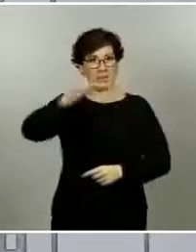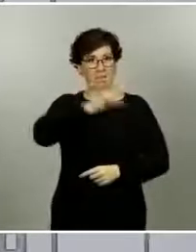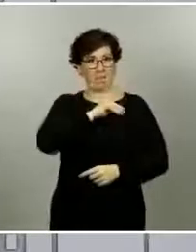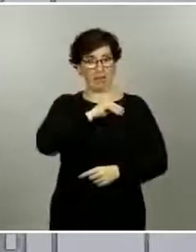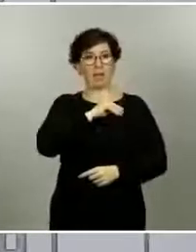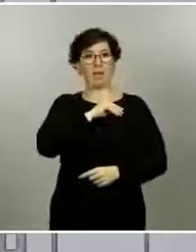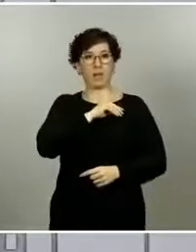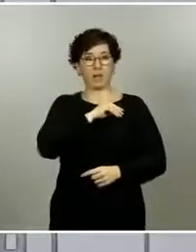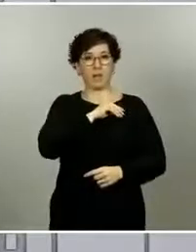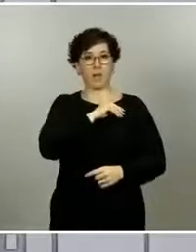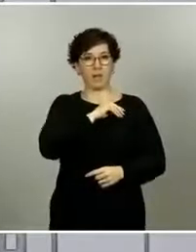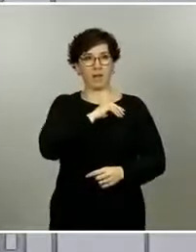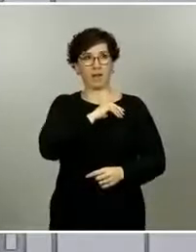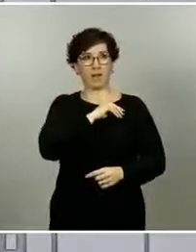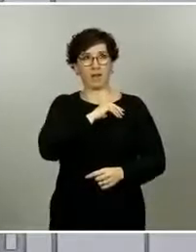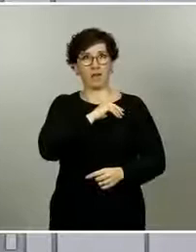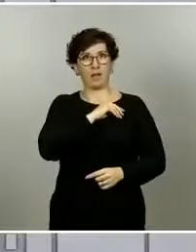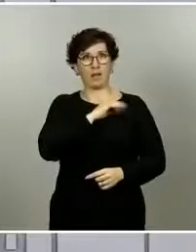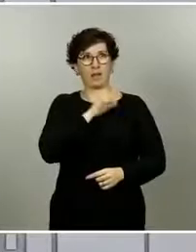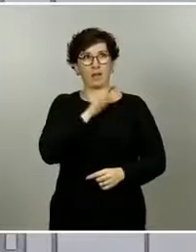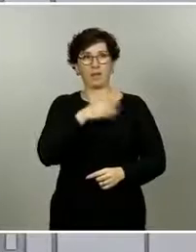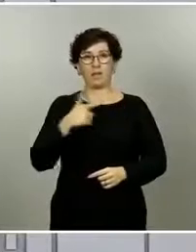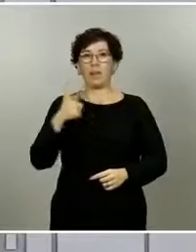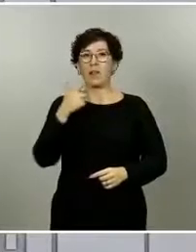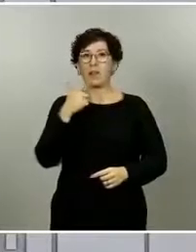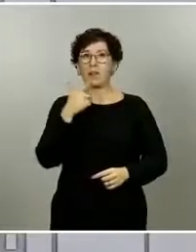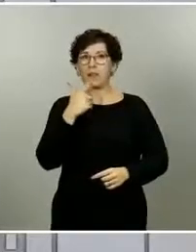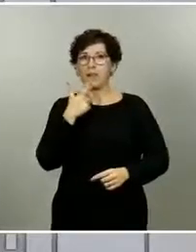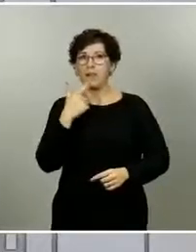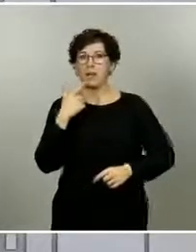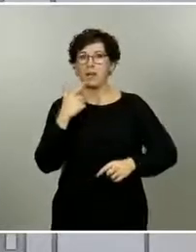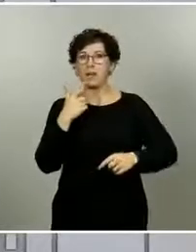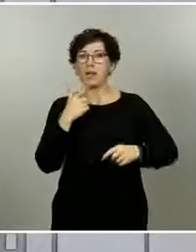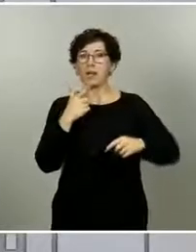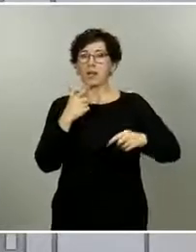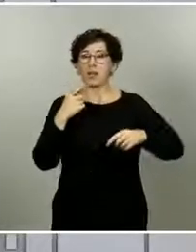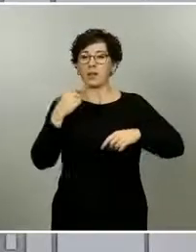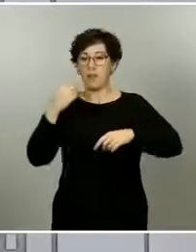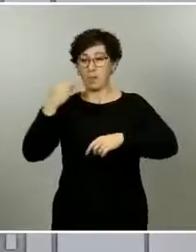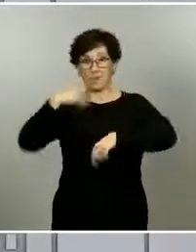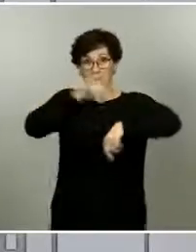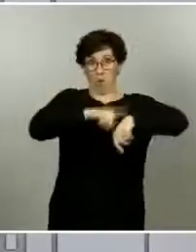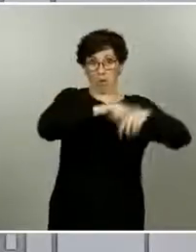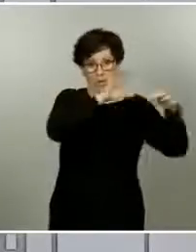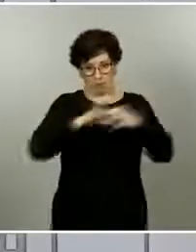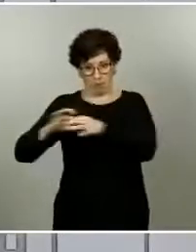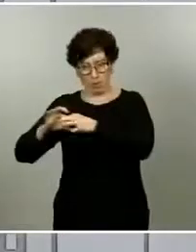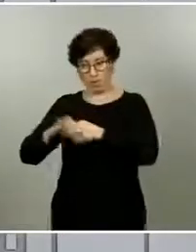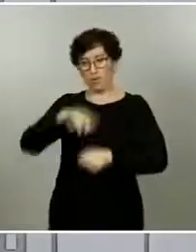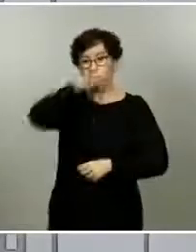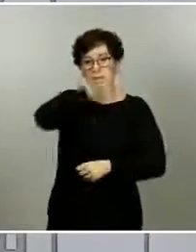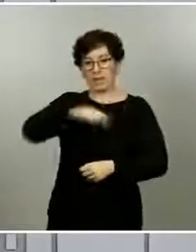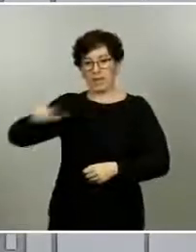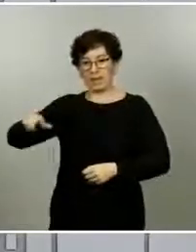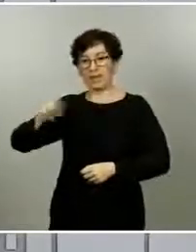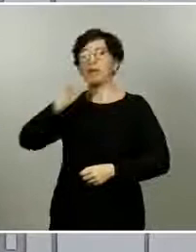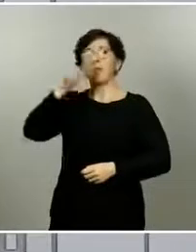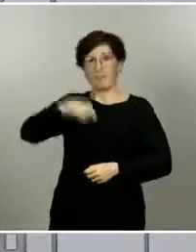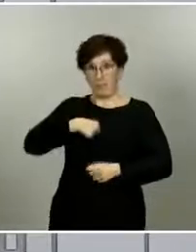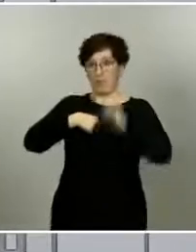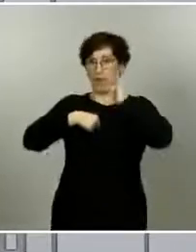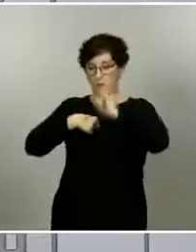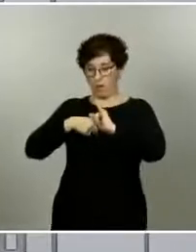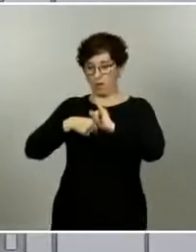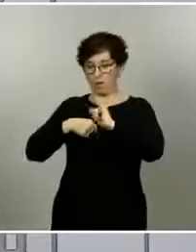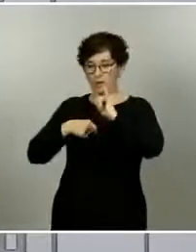el que al mismo tiempo tengan un número de personas con anticuerpos es decir personas que han llegado a estar infectadas